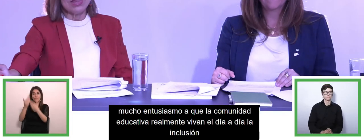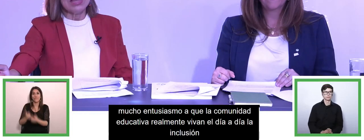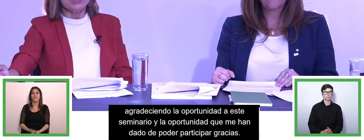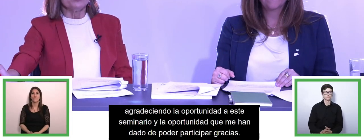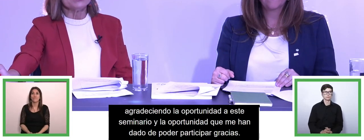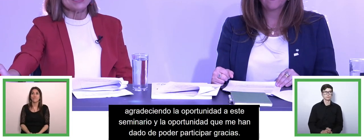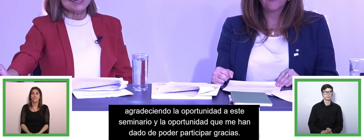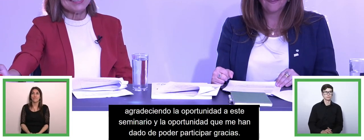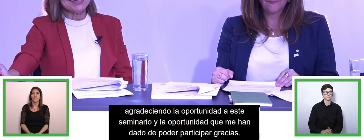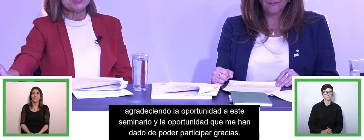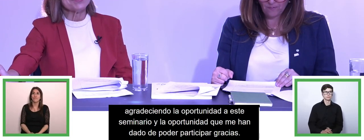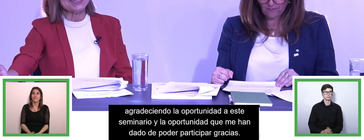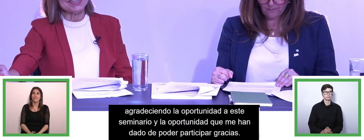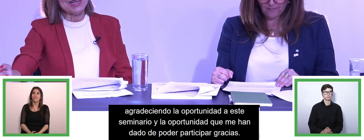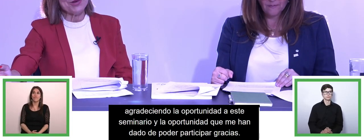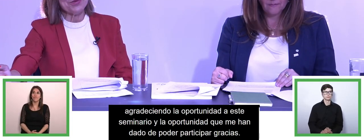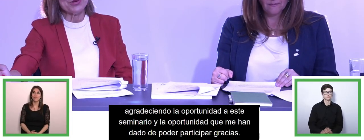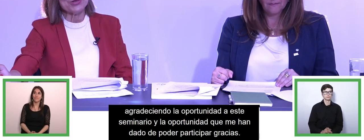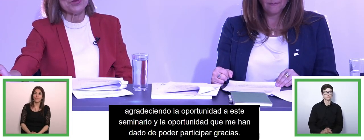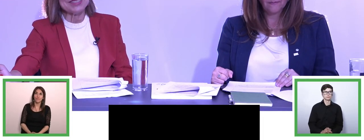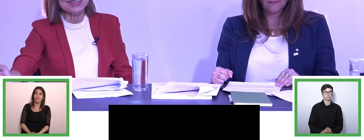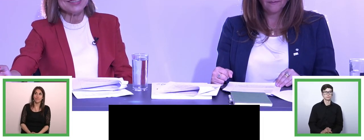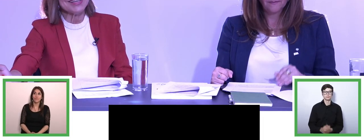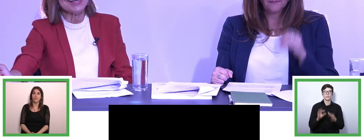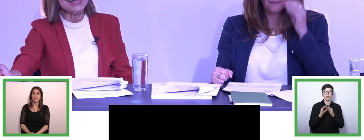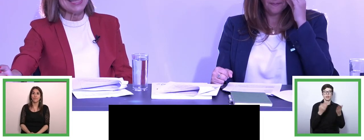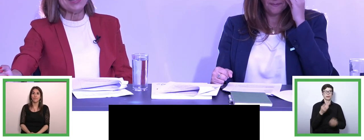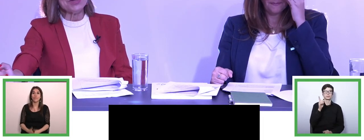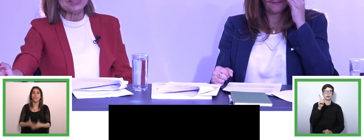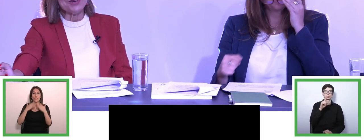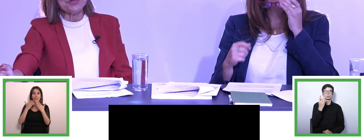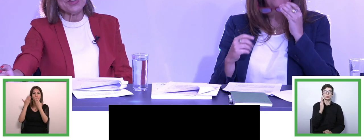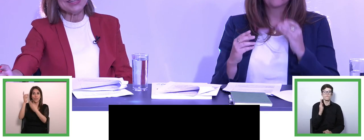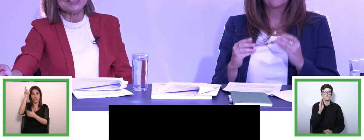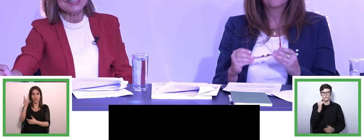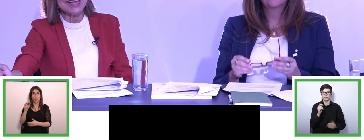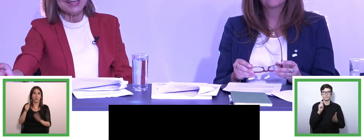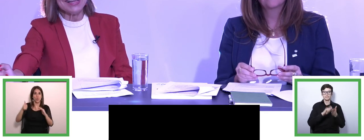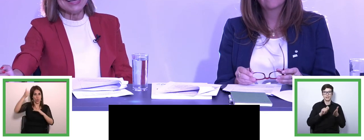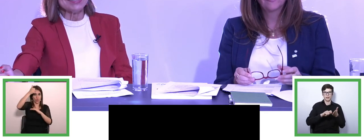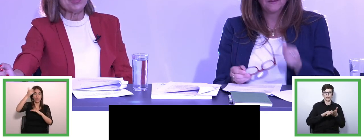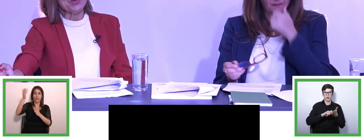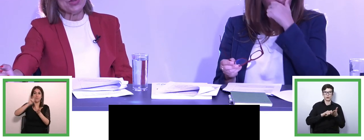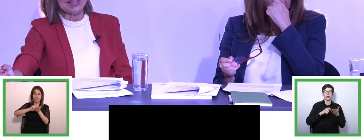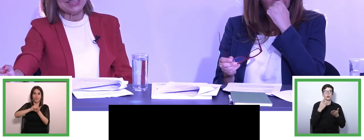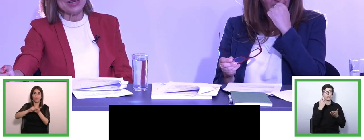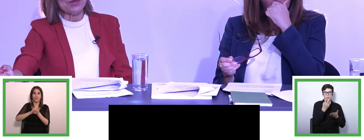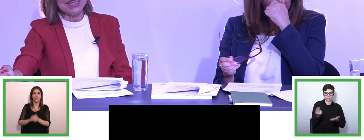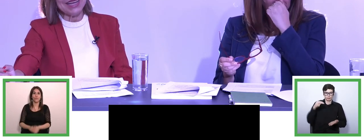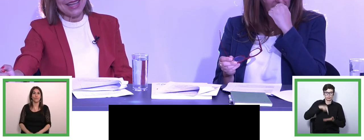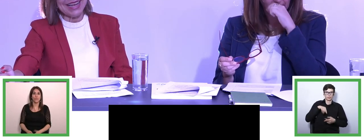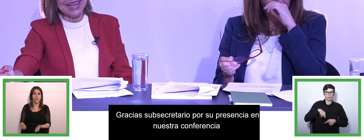muchas gracias subsecretario por su presencia en nuestra conferencia Ciro Project